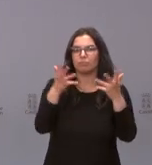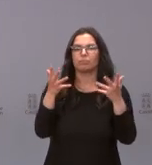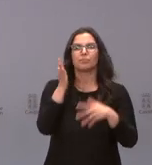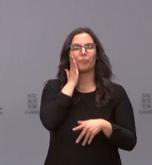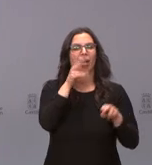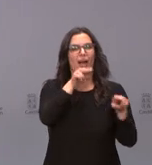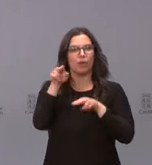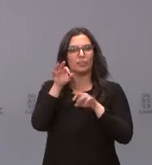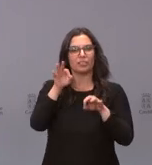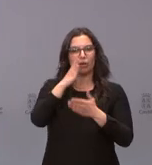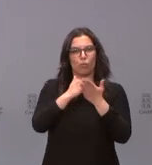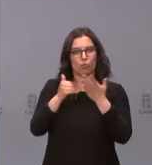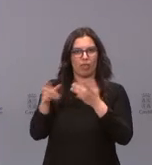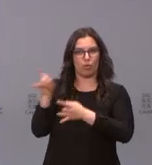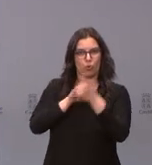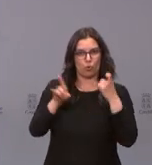de la comunidad.